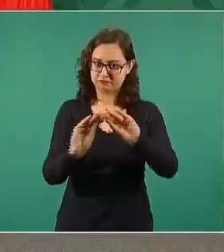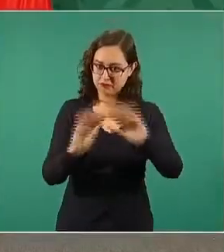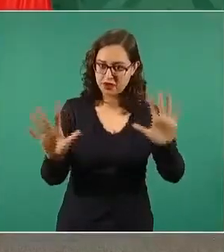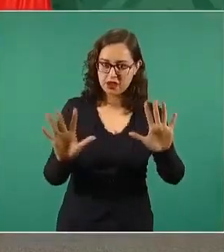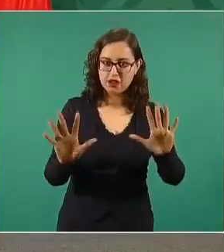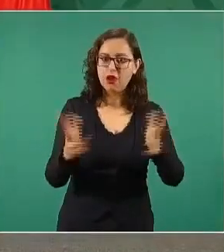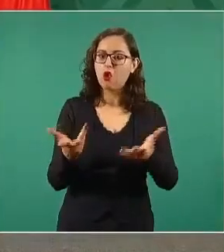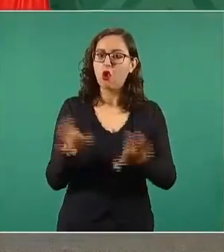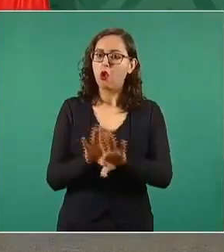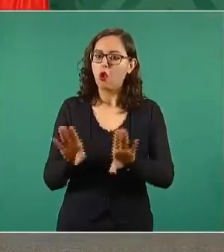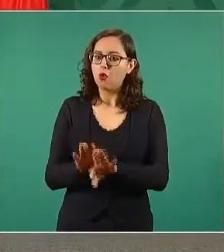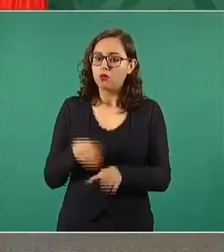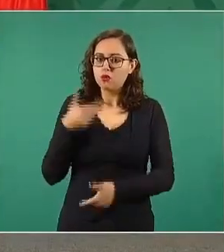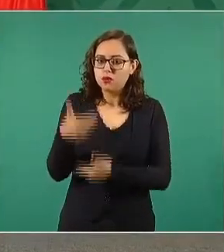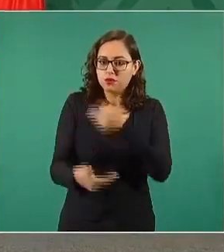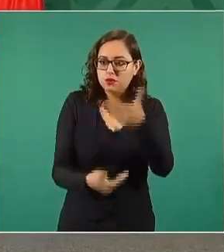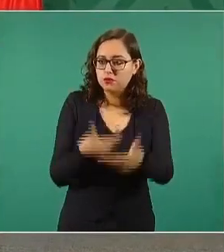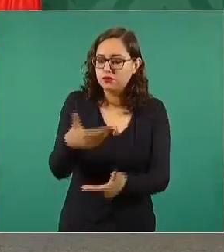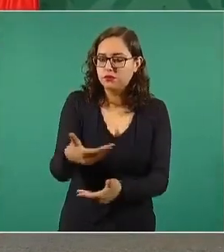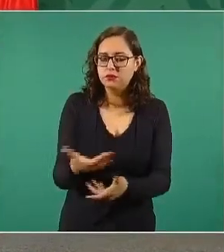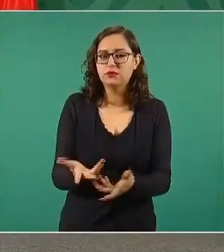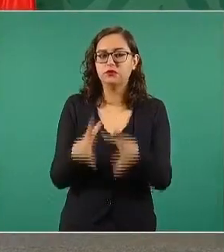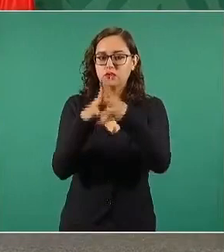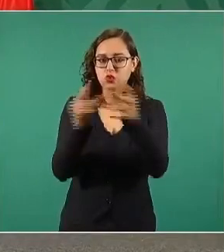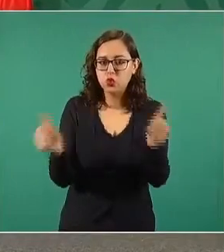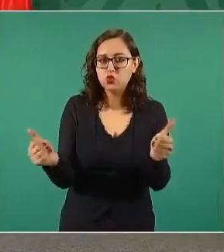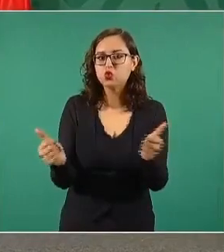salidas y tener confianza.